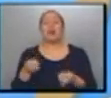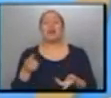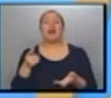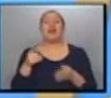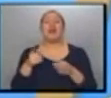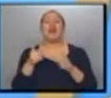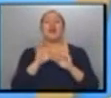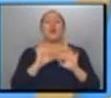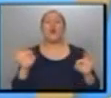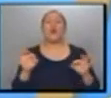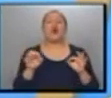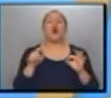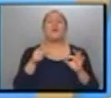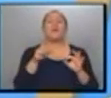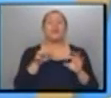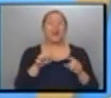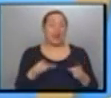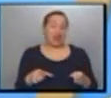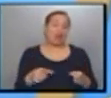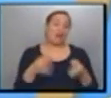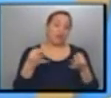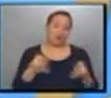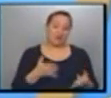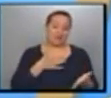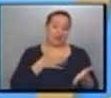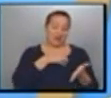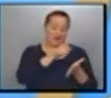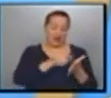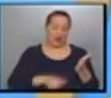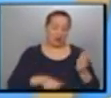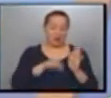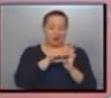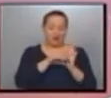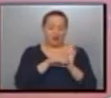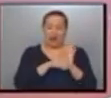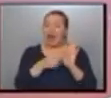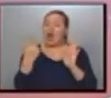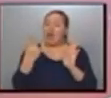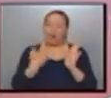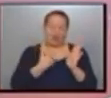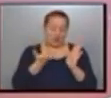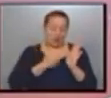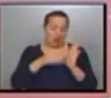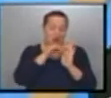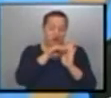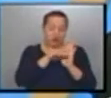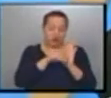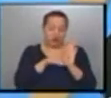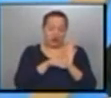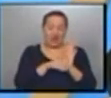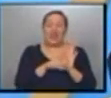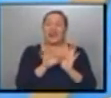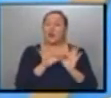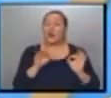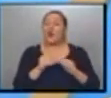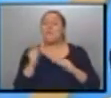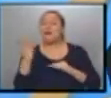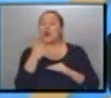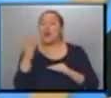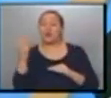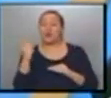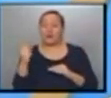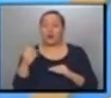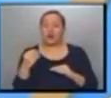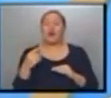ítems supera, supuestamente, en mi factura me lo explicaron ítems por ítem, el 400%. Entonces, ¿por qué